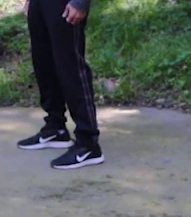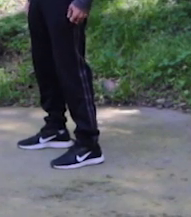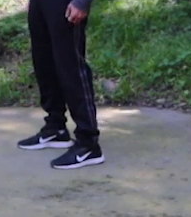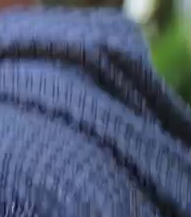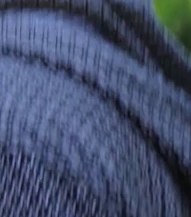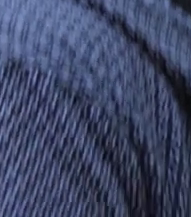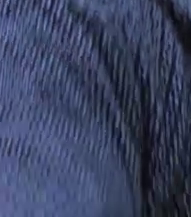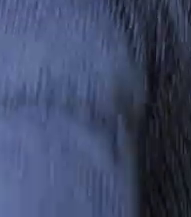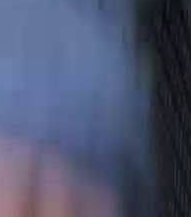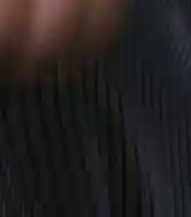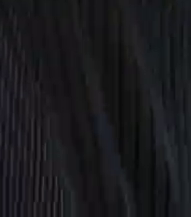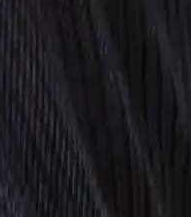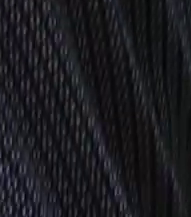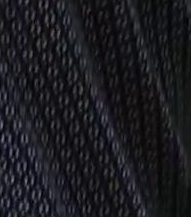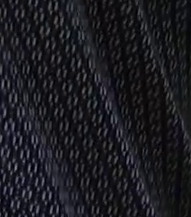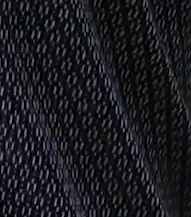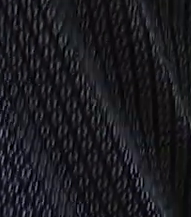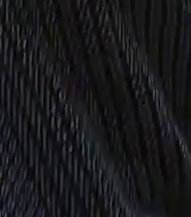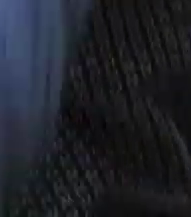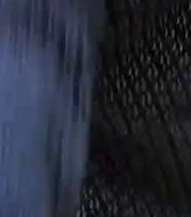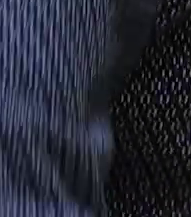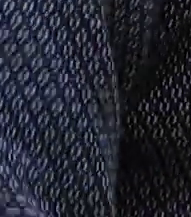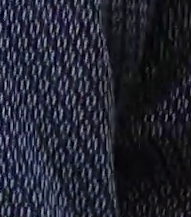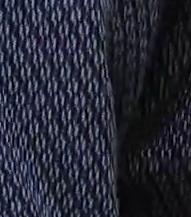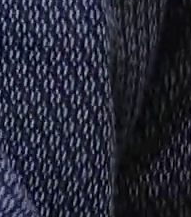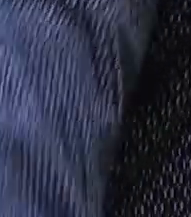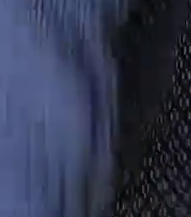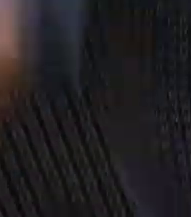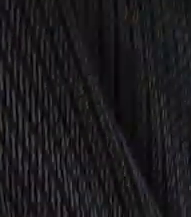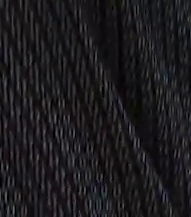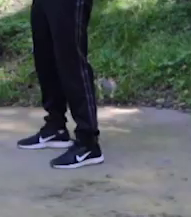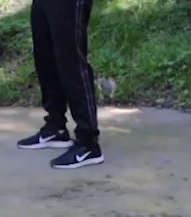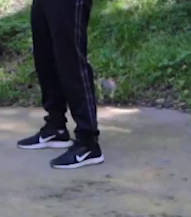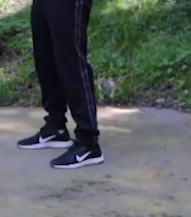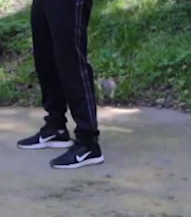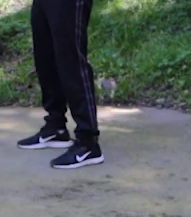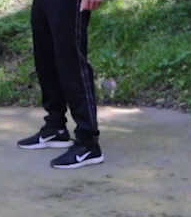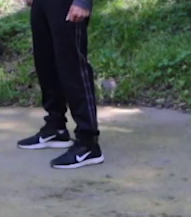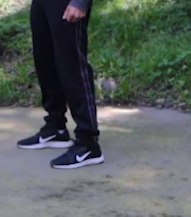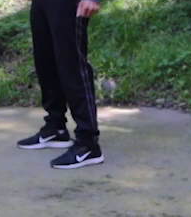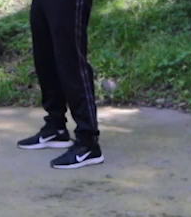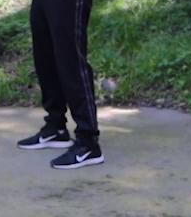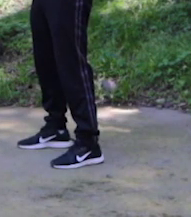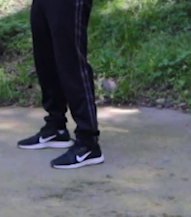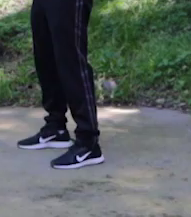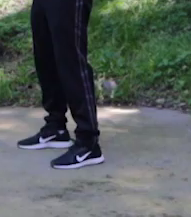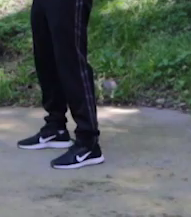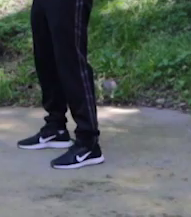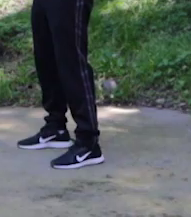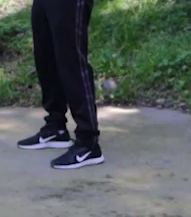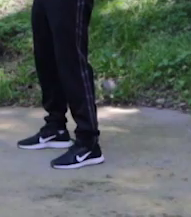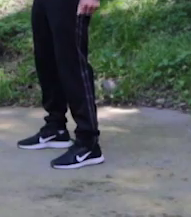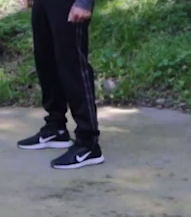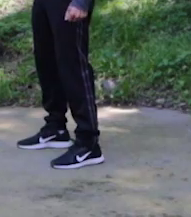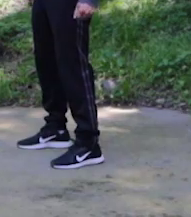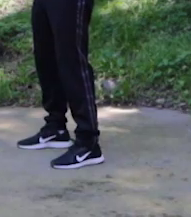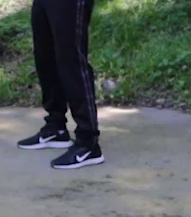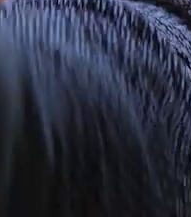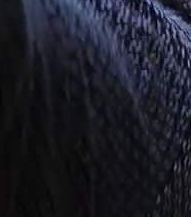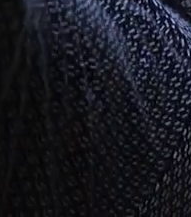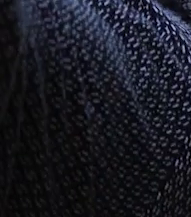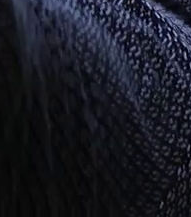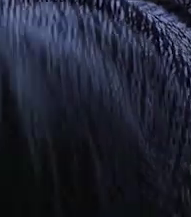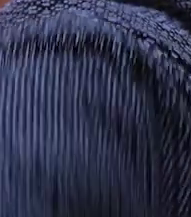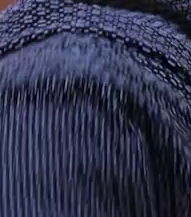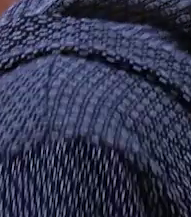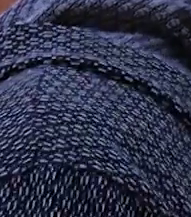y vamos a elevar los brazos lateralmente hasta exactamente a la altura de los